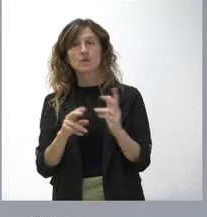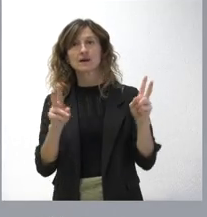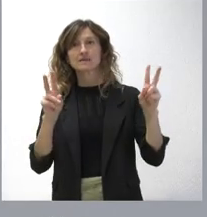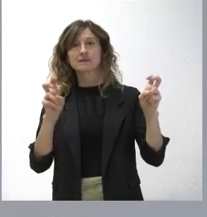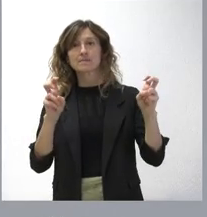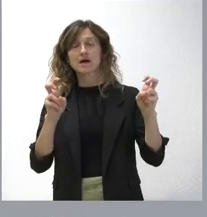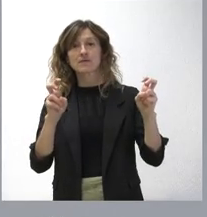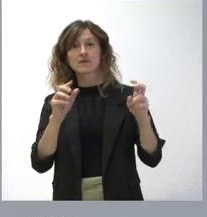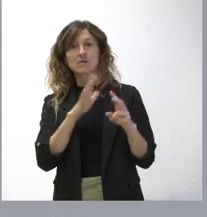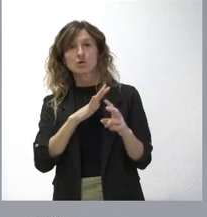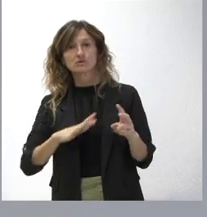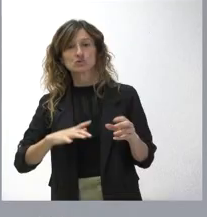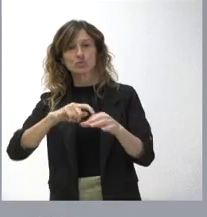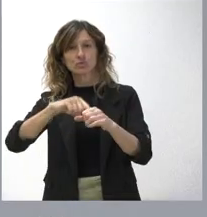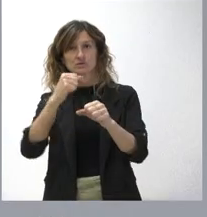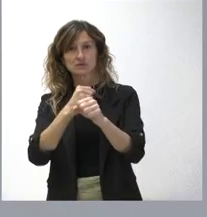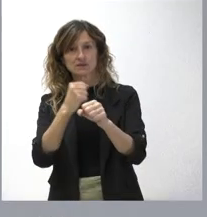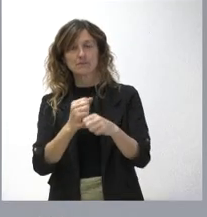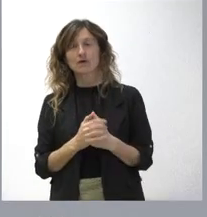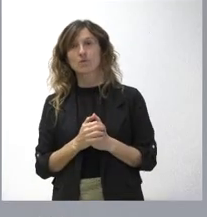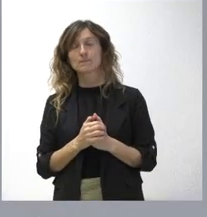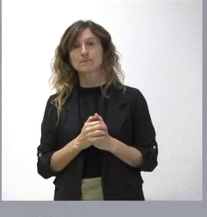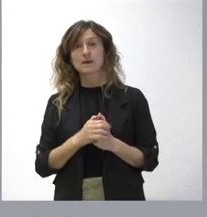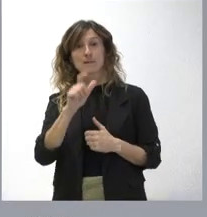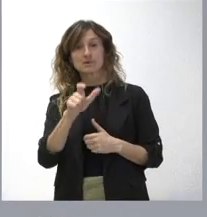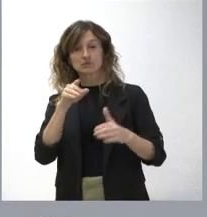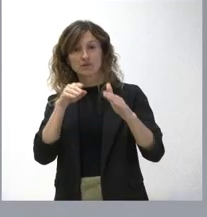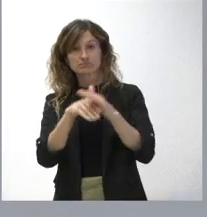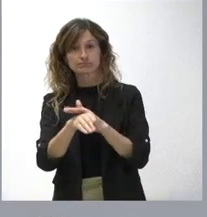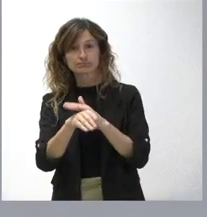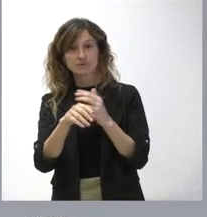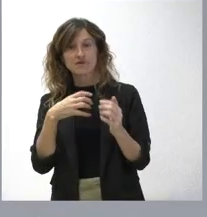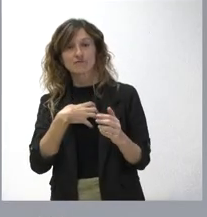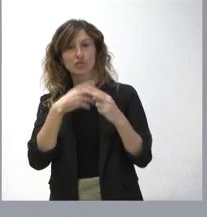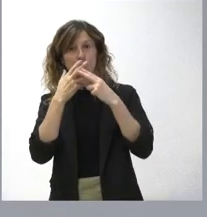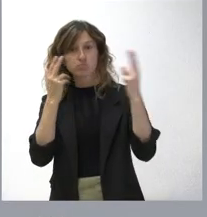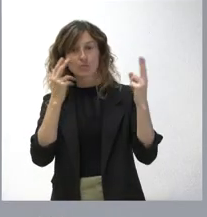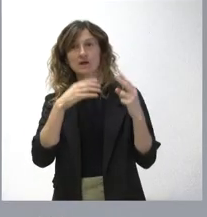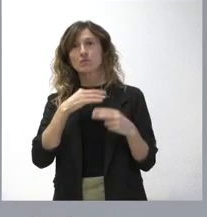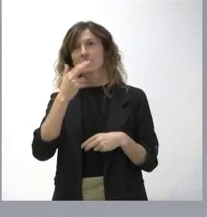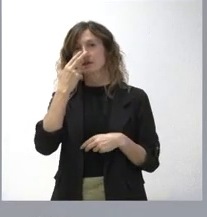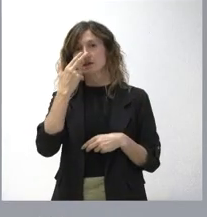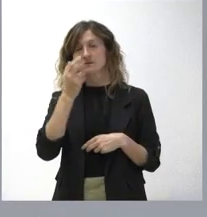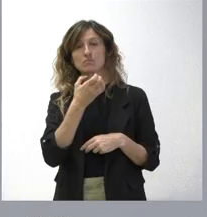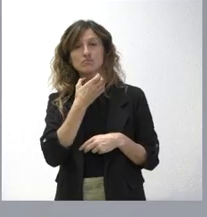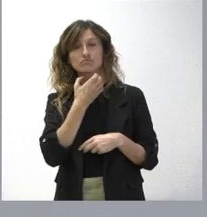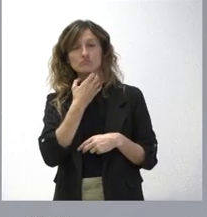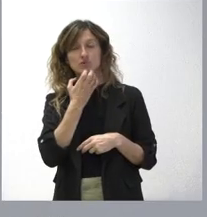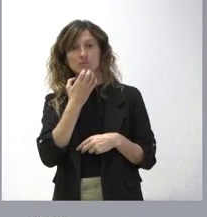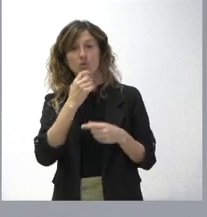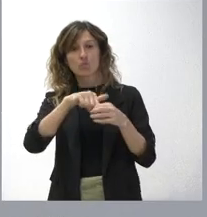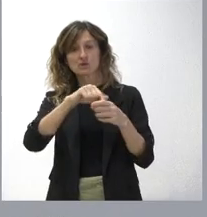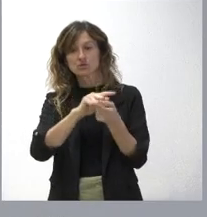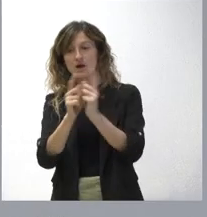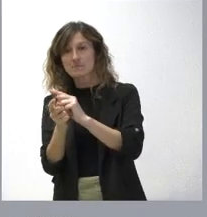provisión de puestos de trabajo. Una vez que uno ha accedido a la función pública, puede tener interés en moverse de puesto